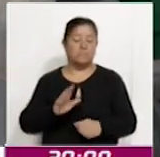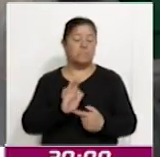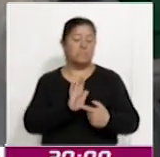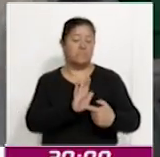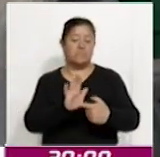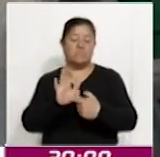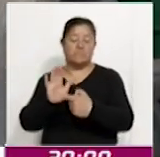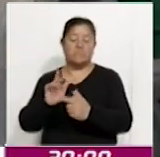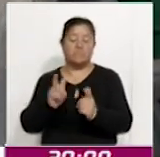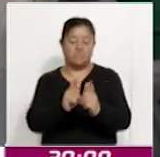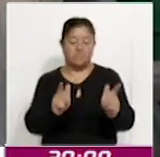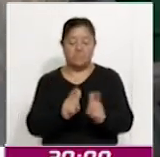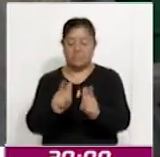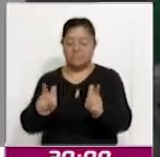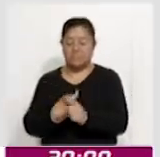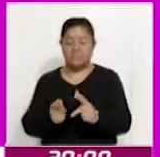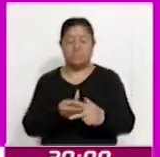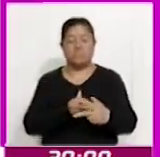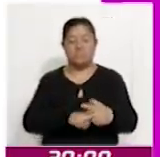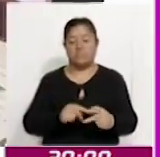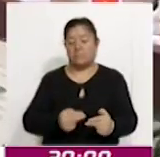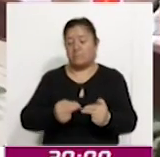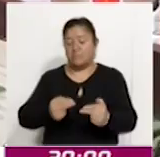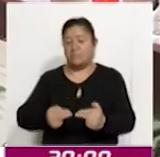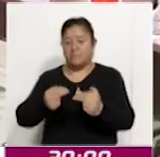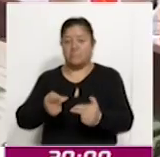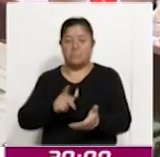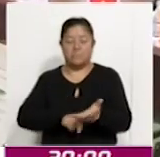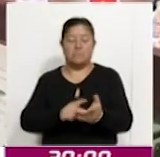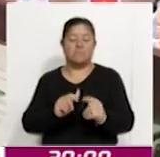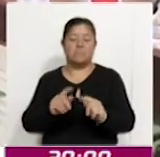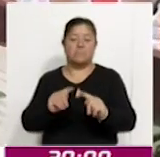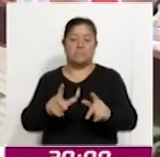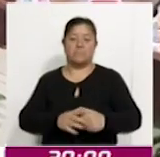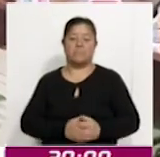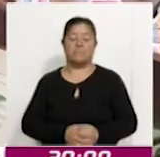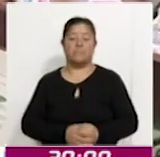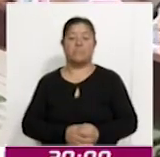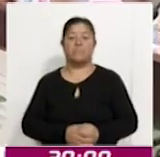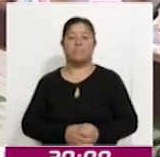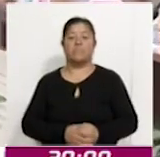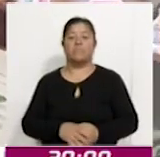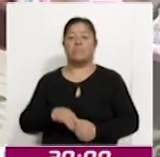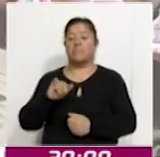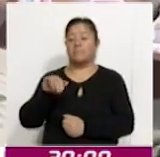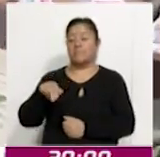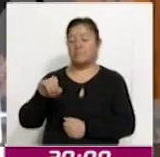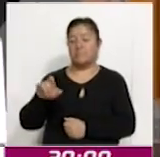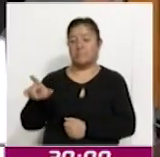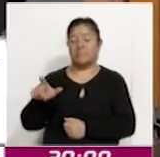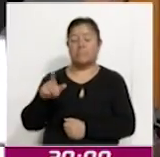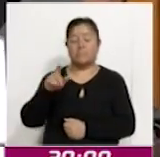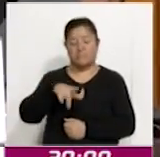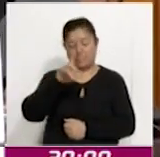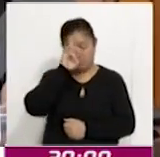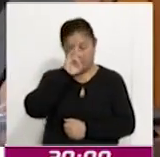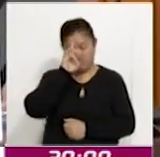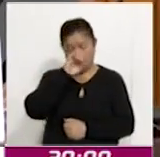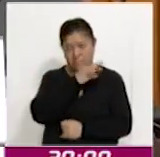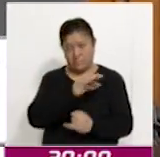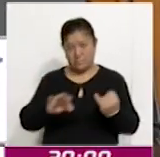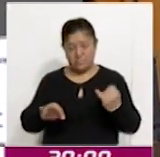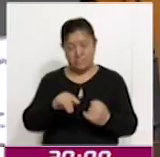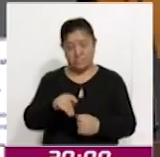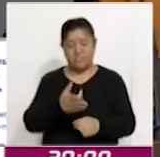de redes de emprendimiento en el Estado de Tlaxcala. Realiza Consejo Local del Instituto Nacional Electoral en Tlaxcala última sesión extraordinaria,